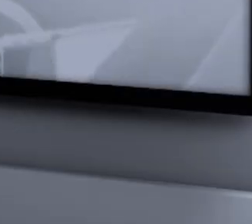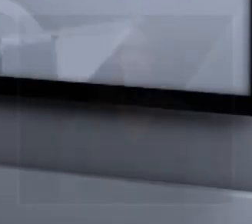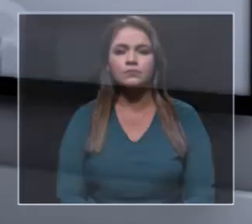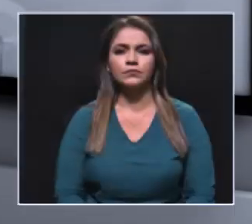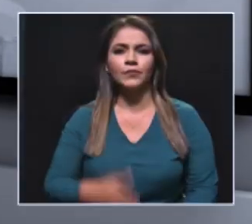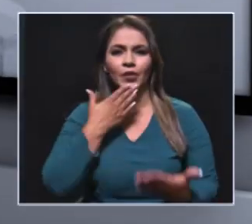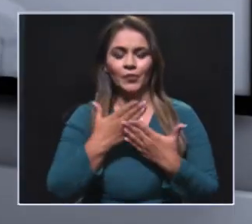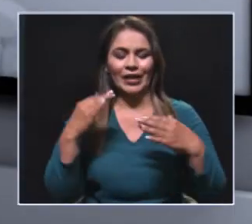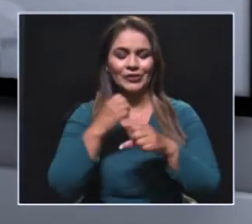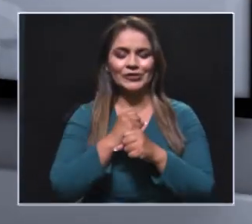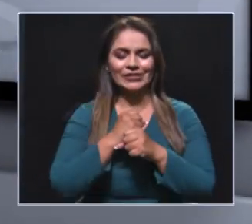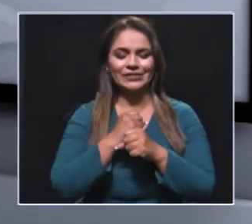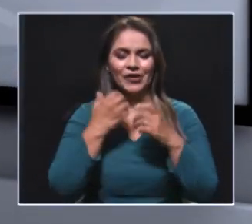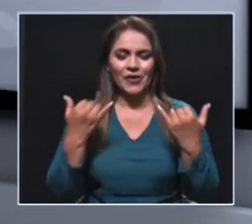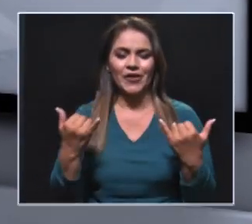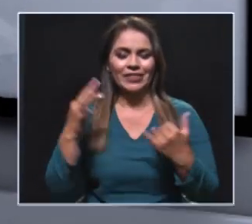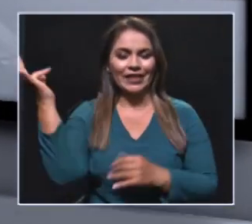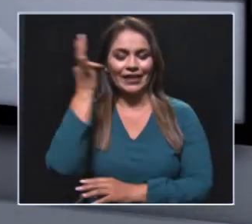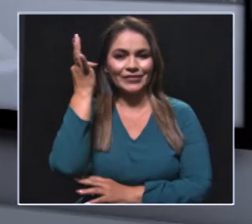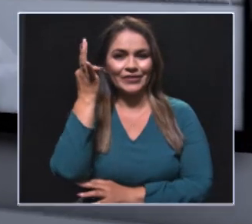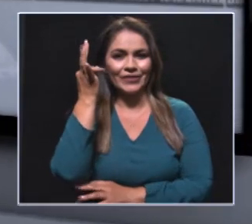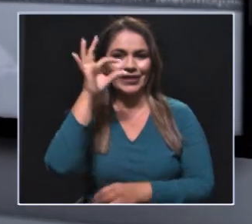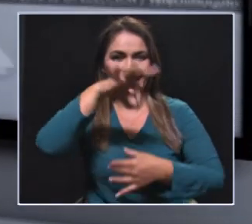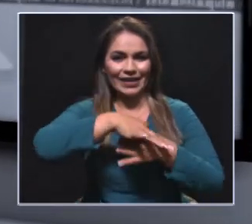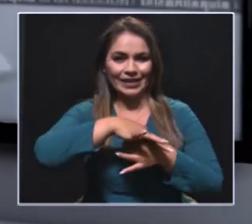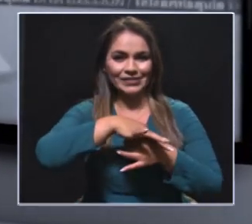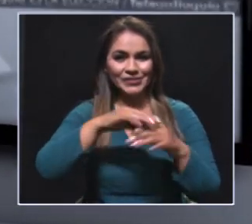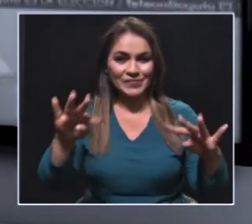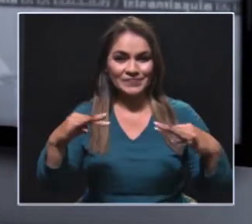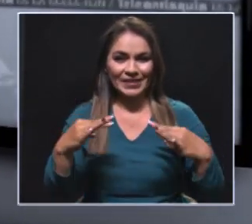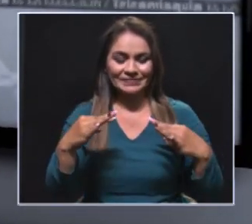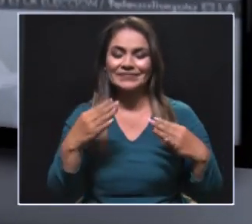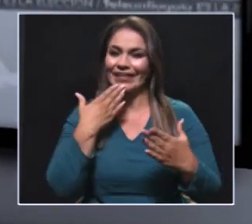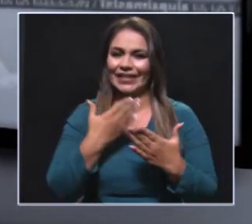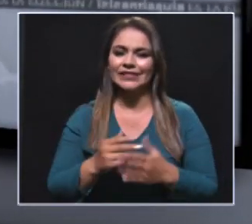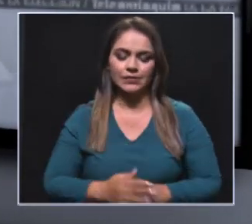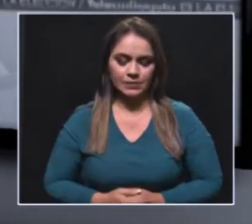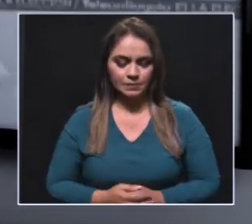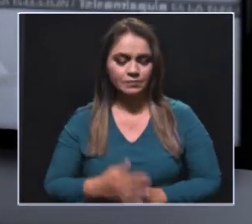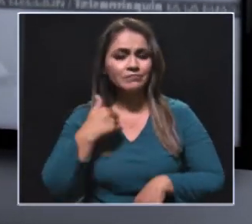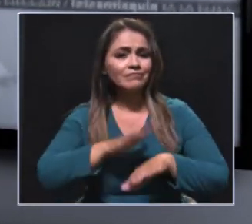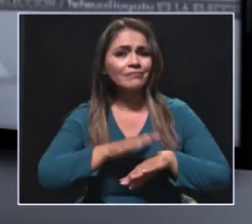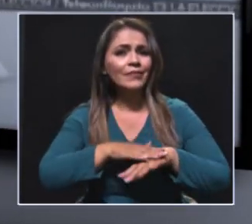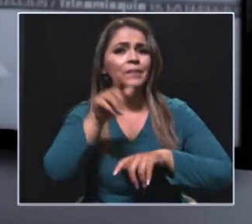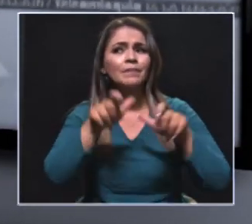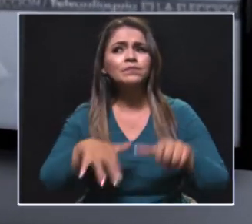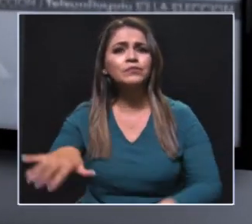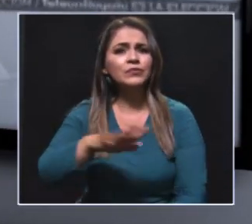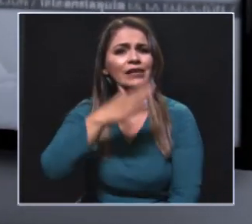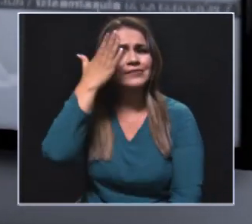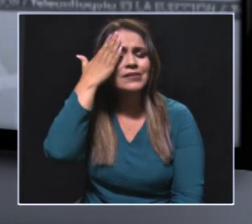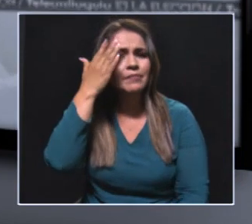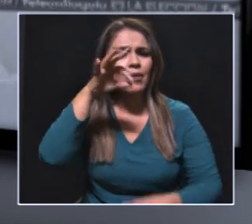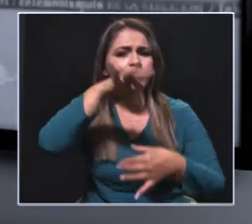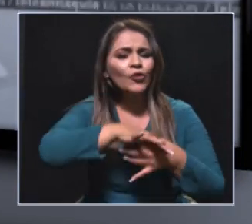Muy buenas noches, bienvenidos a una nueva emisión del programa Teleantioquia, elección, el espacio donde queremos fortalecer su poder